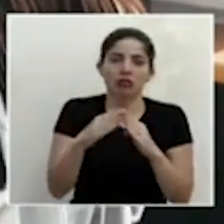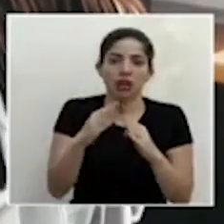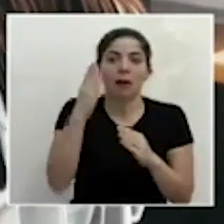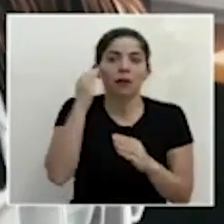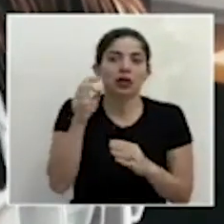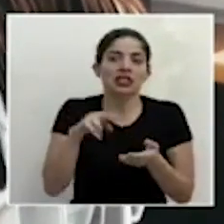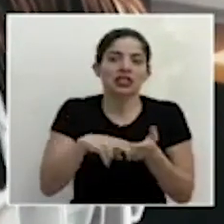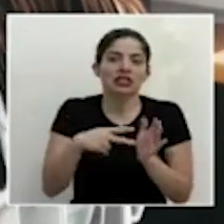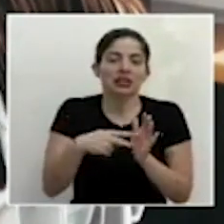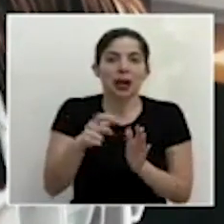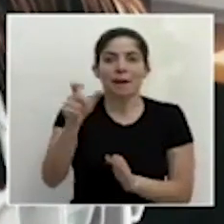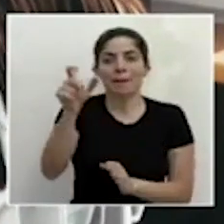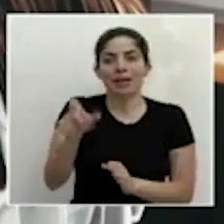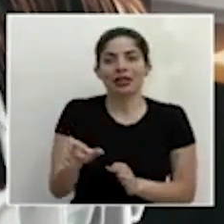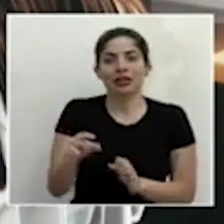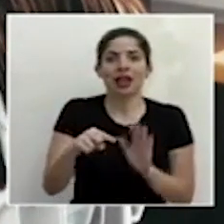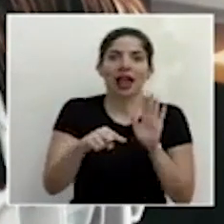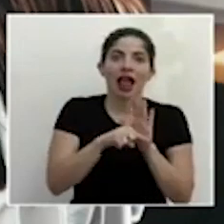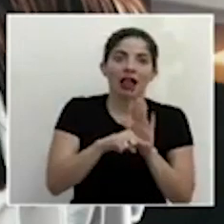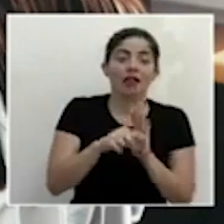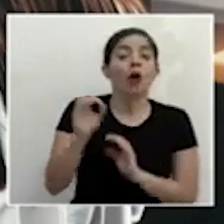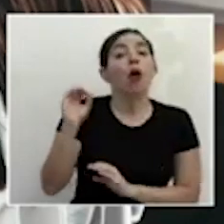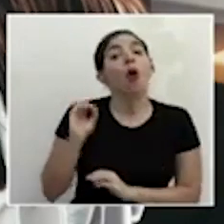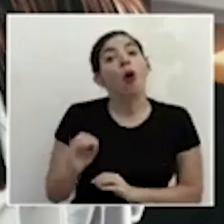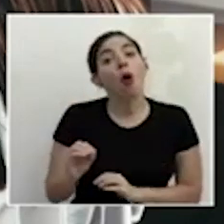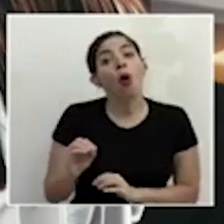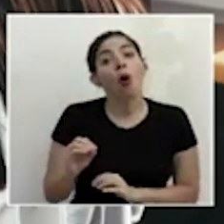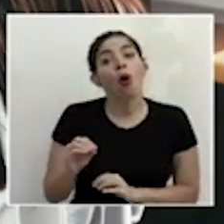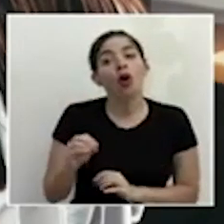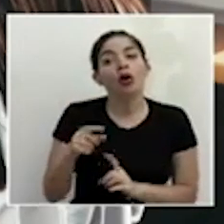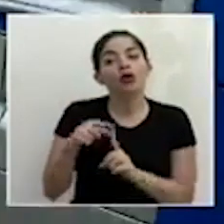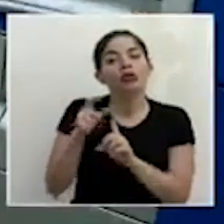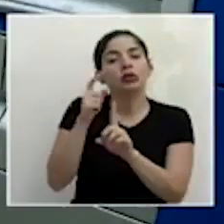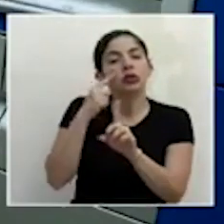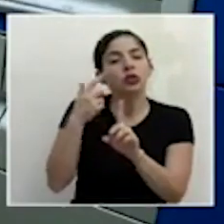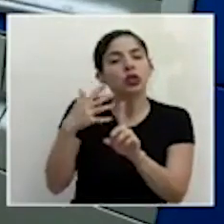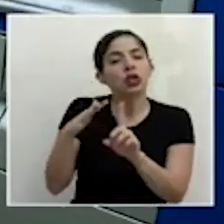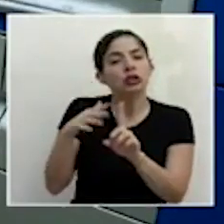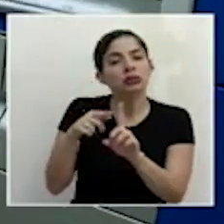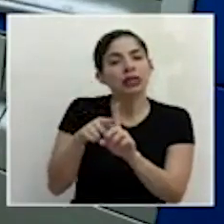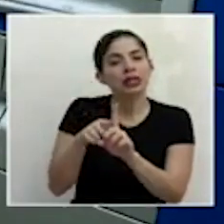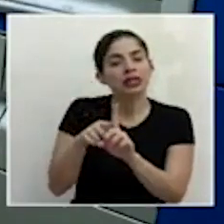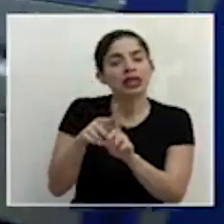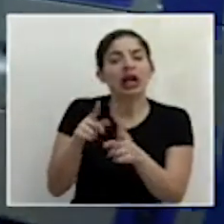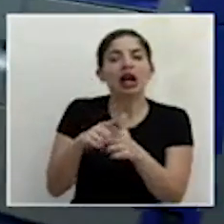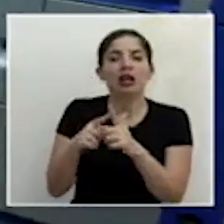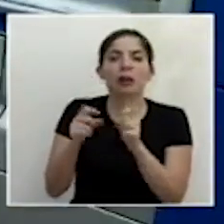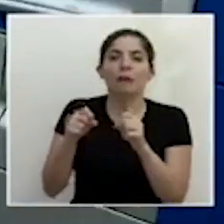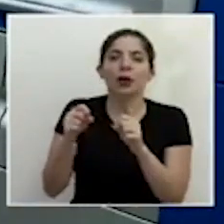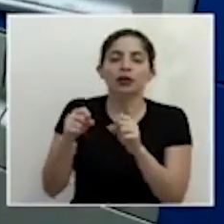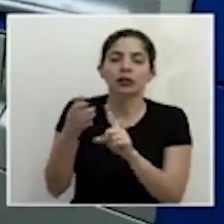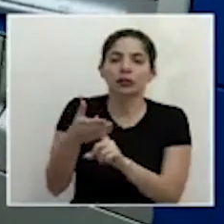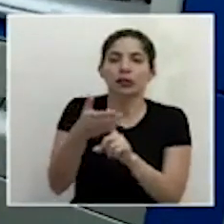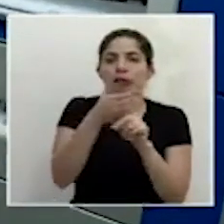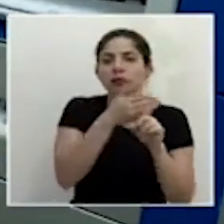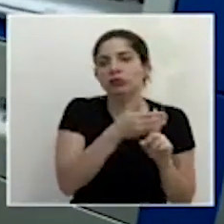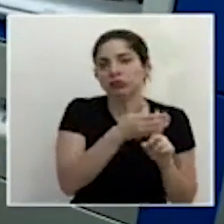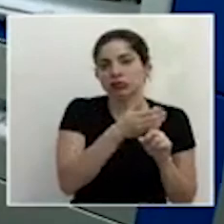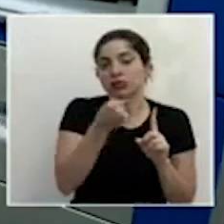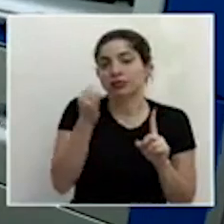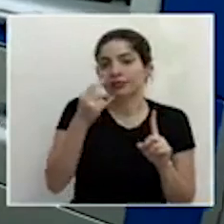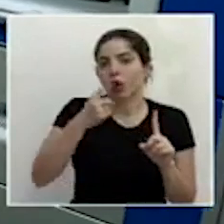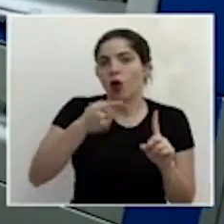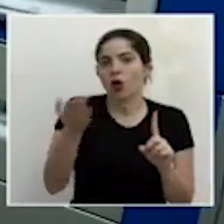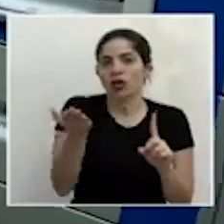persona que salió negativa a menos de que sea un caso sospecha y entonces puede quedar en aislamiento si tiene una orden